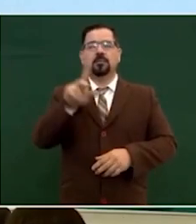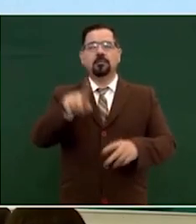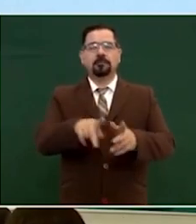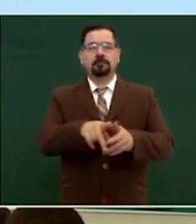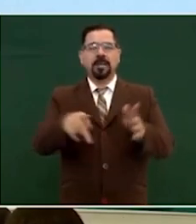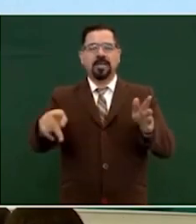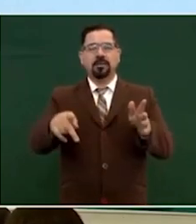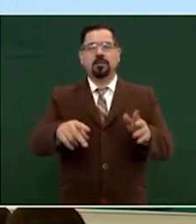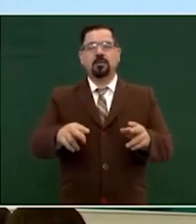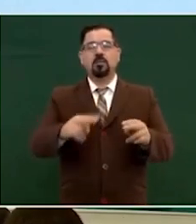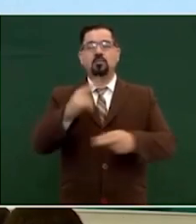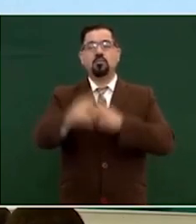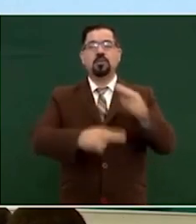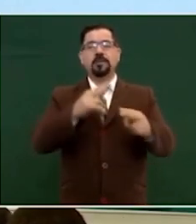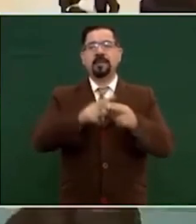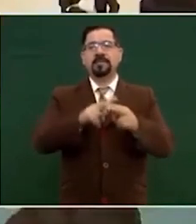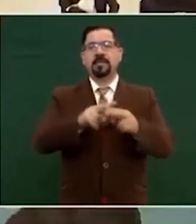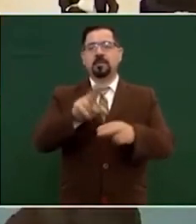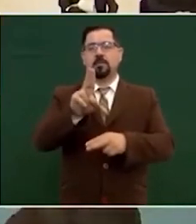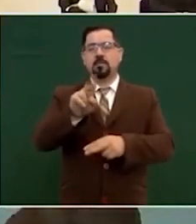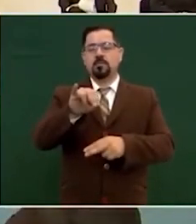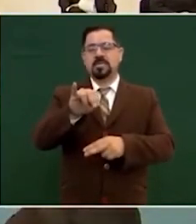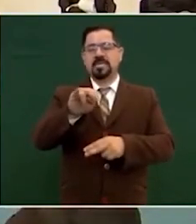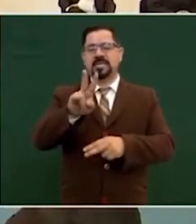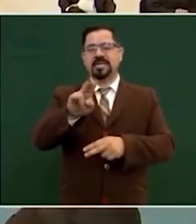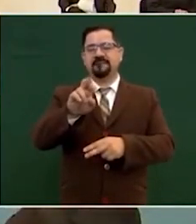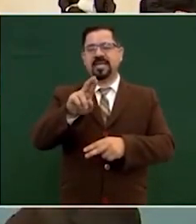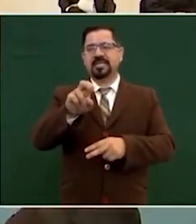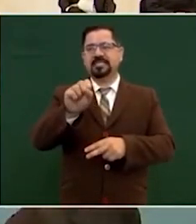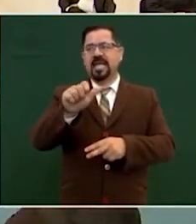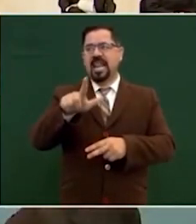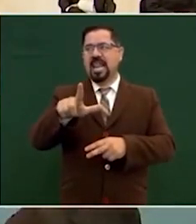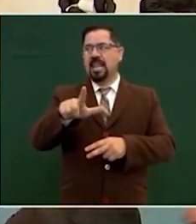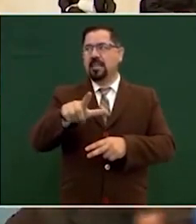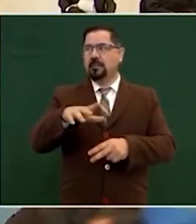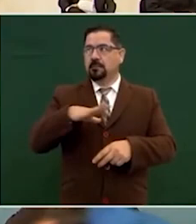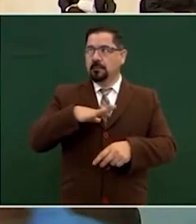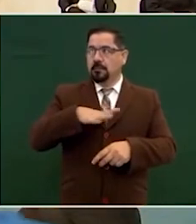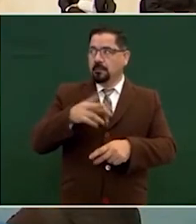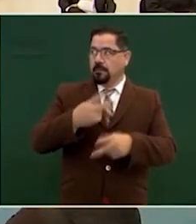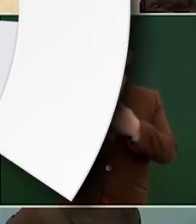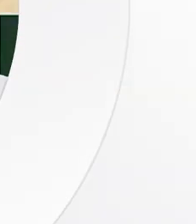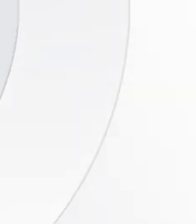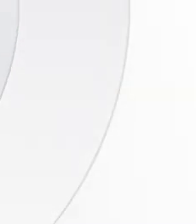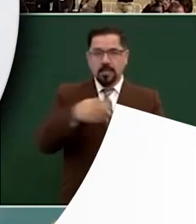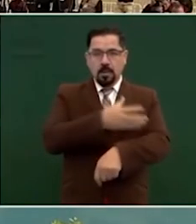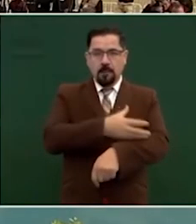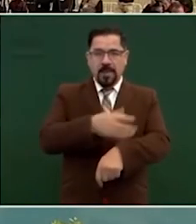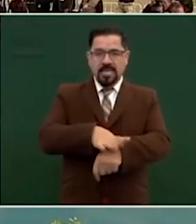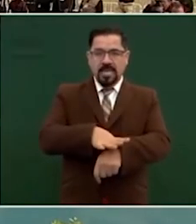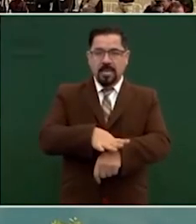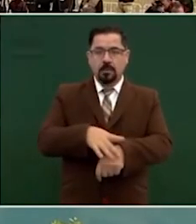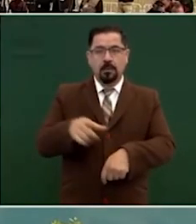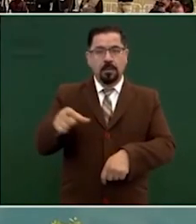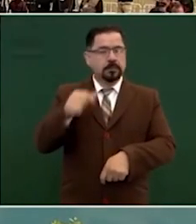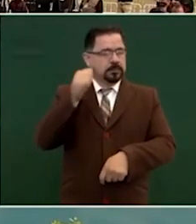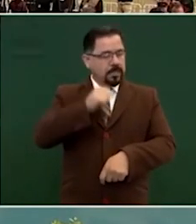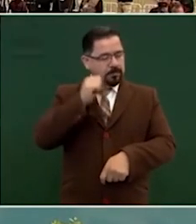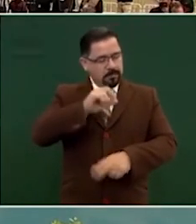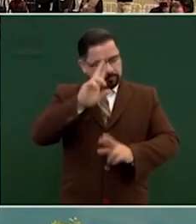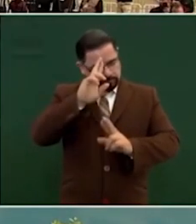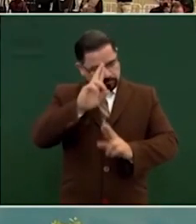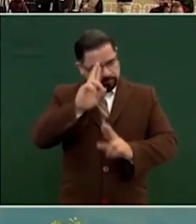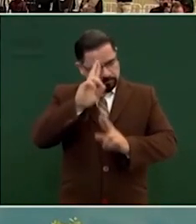no está aquí el director del el periodista del Universal compañero que es muy respetuoso